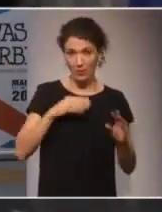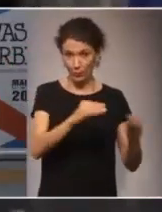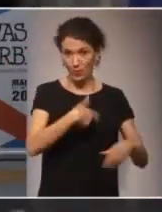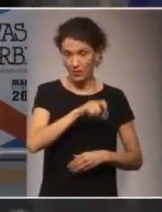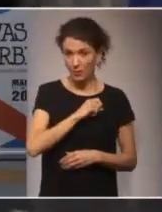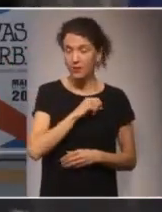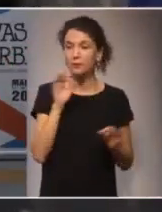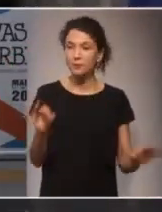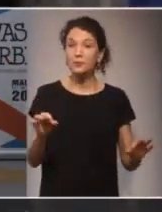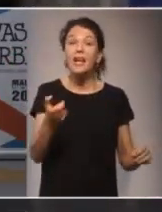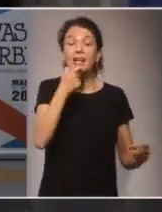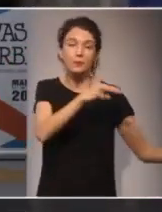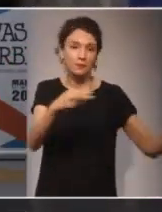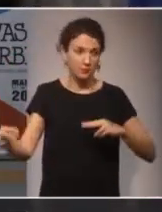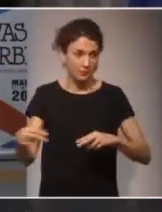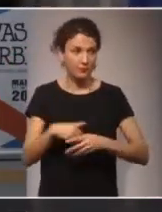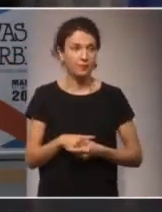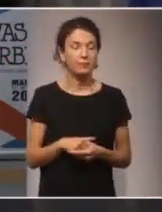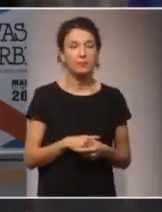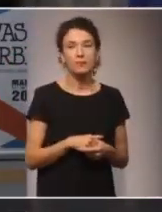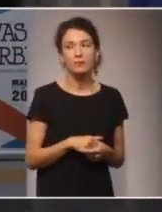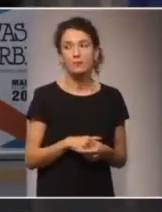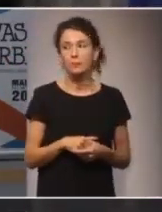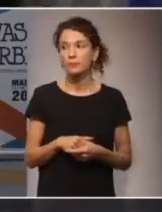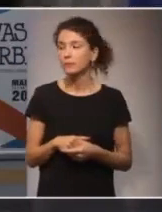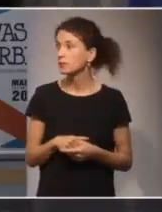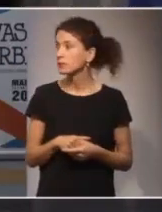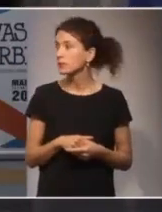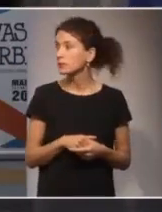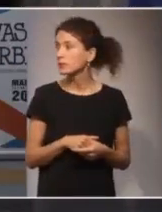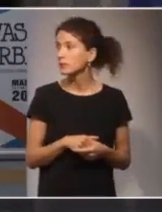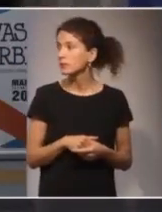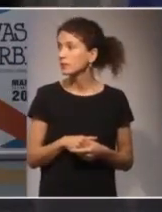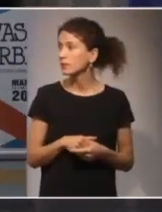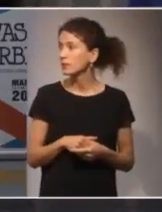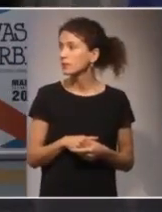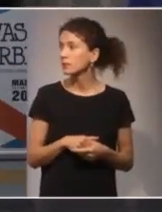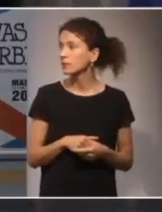also to all of you who have come from all over our host country, Spain.